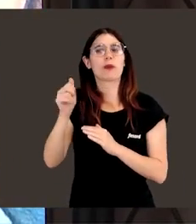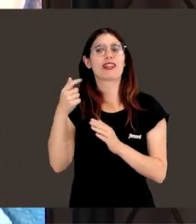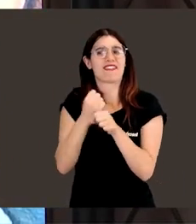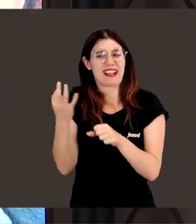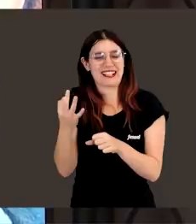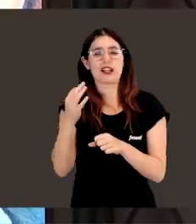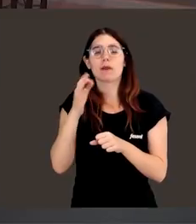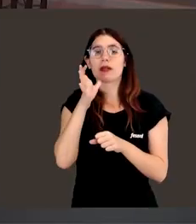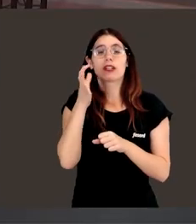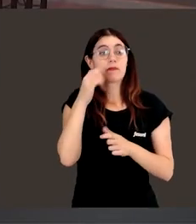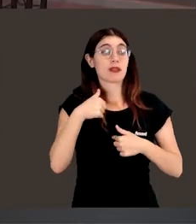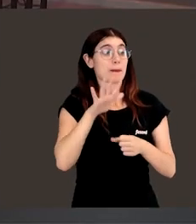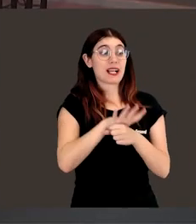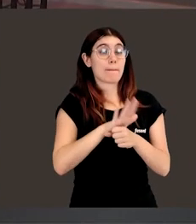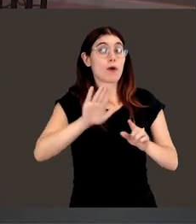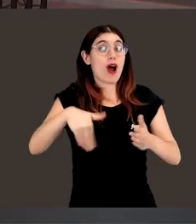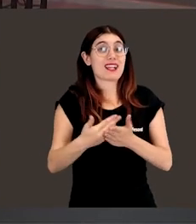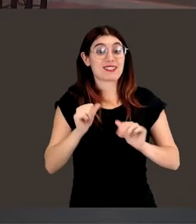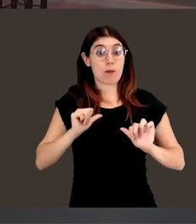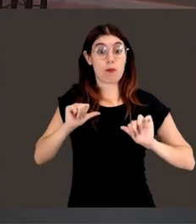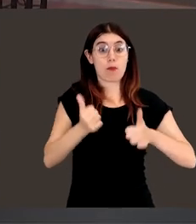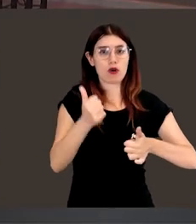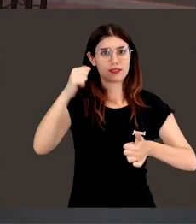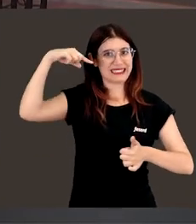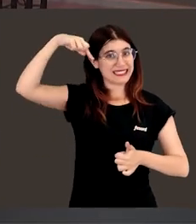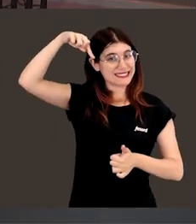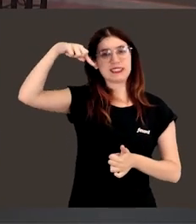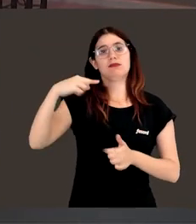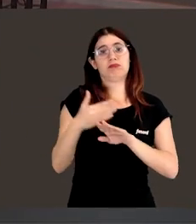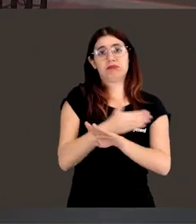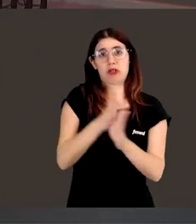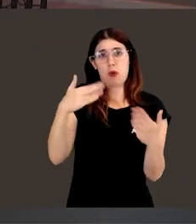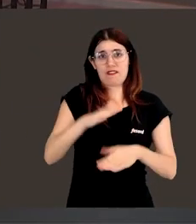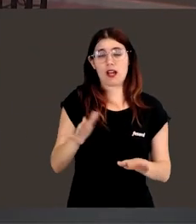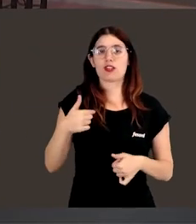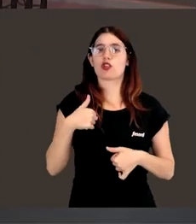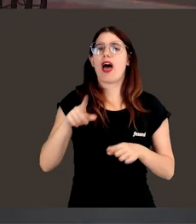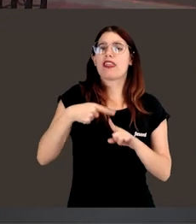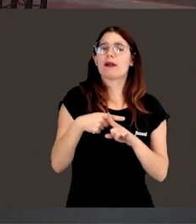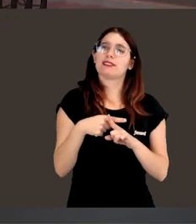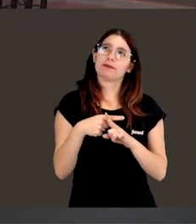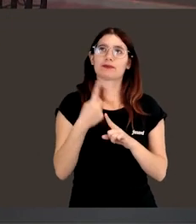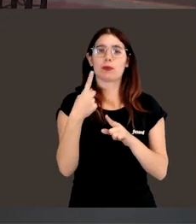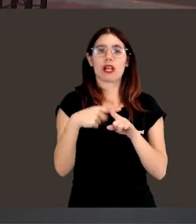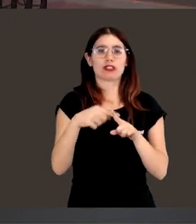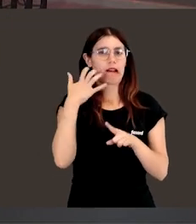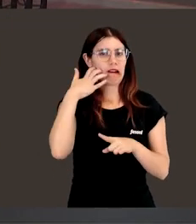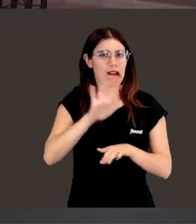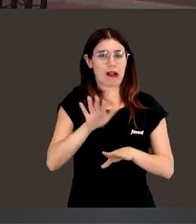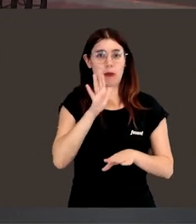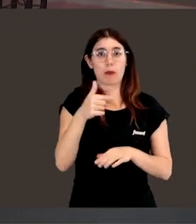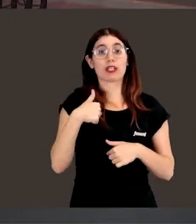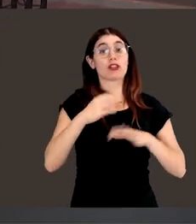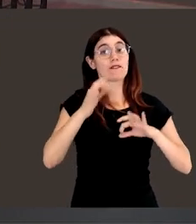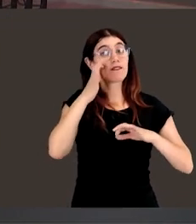No, quizás en mi campo hasta que no empecé a hacer la tesis doctoral, y yo además, fue una cosa como muy rara lo que yo hice, pues yo soy